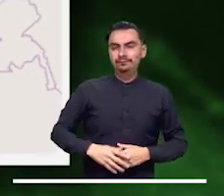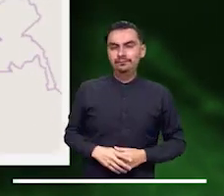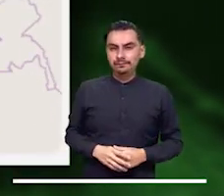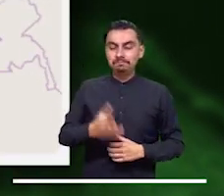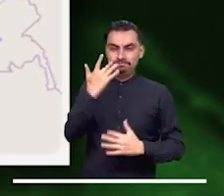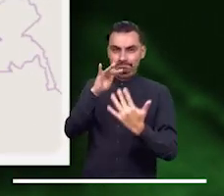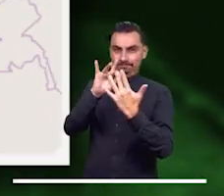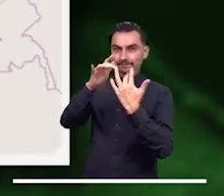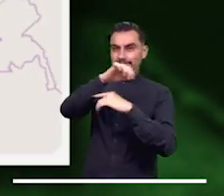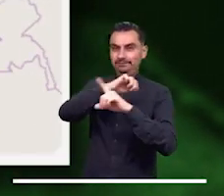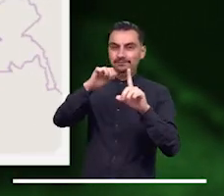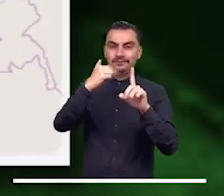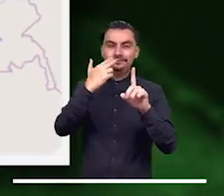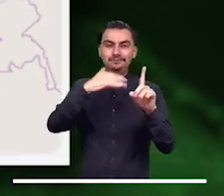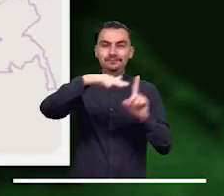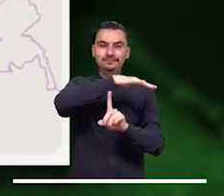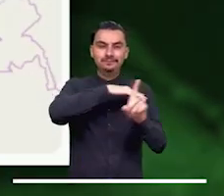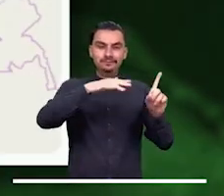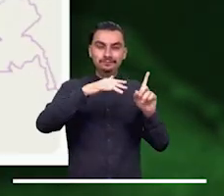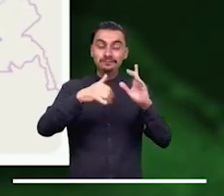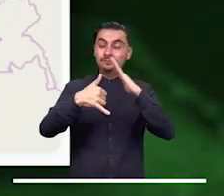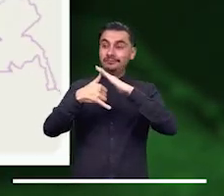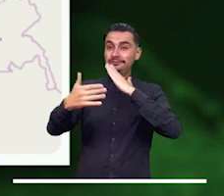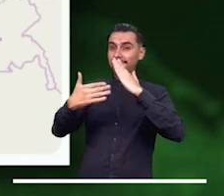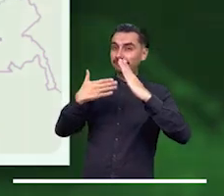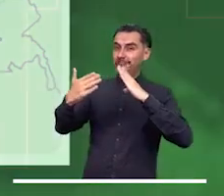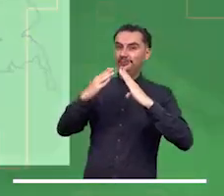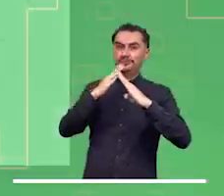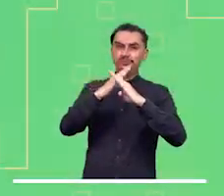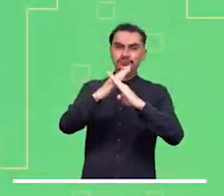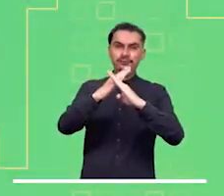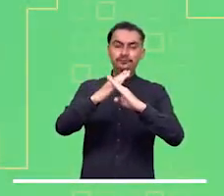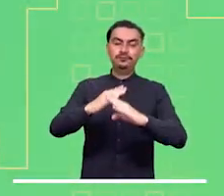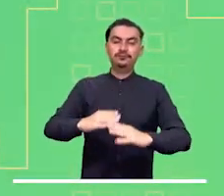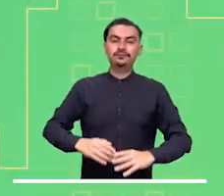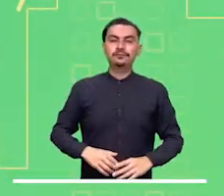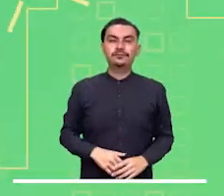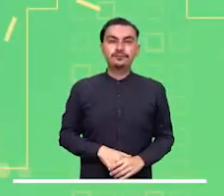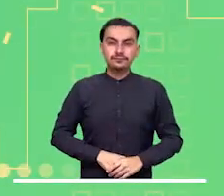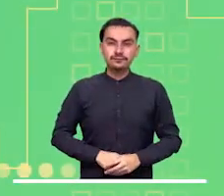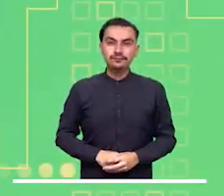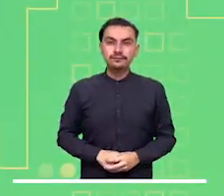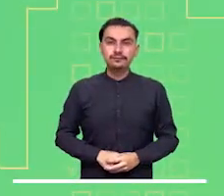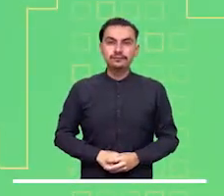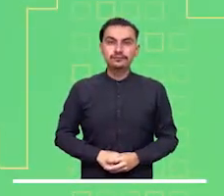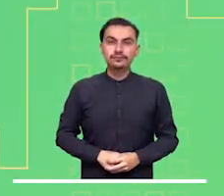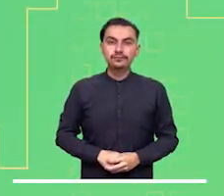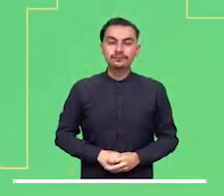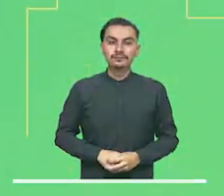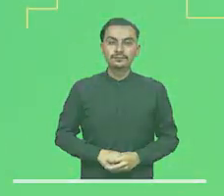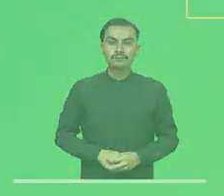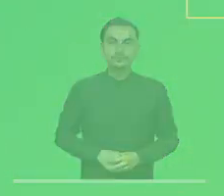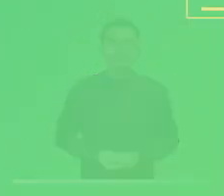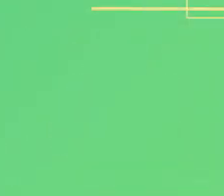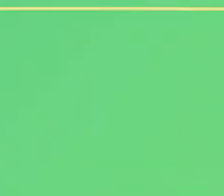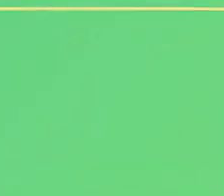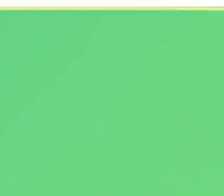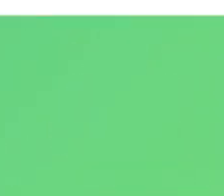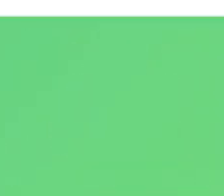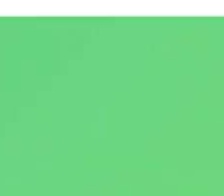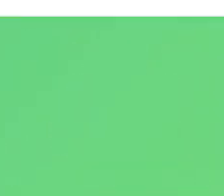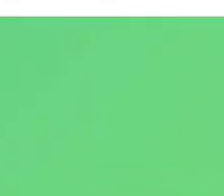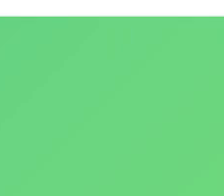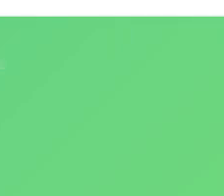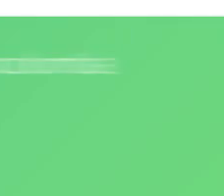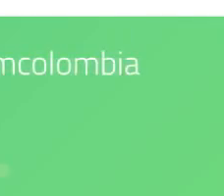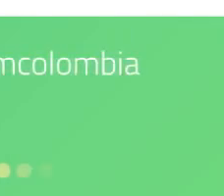y norte de Santander por alta probabilidad de incendio. Síguenos en nuestras redes sociales. Nuestro compromiso